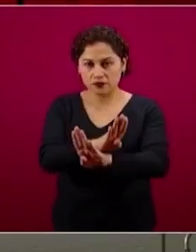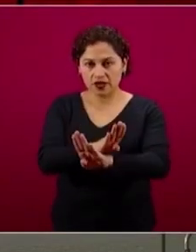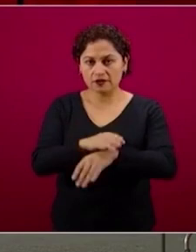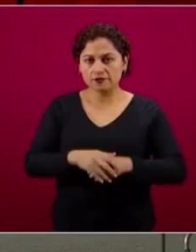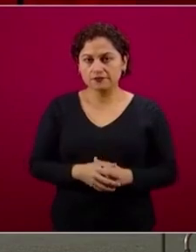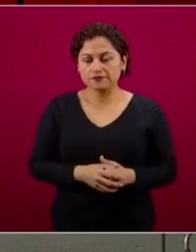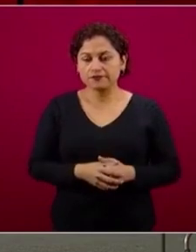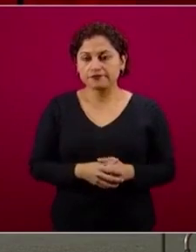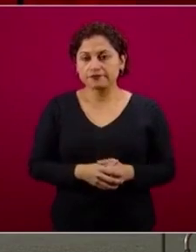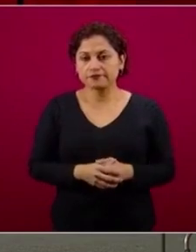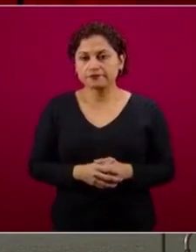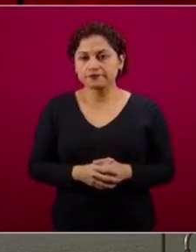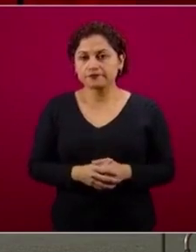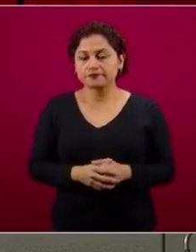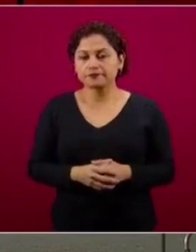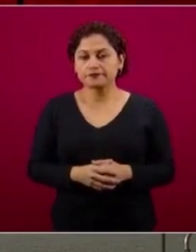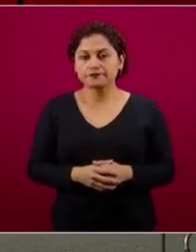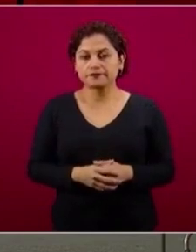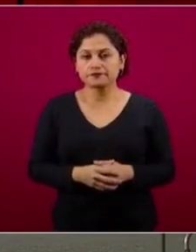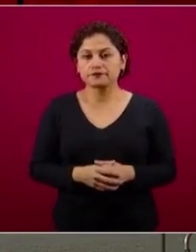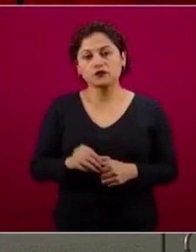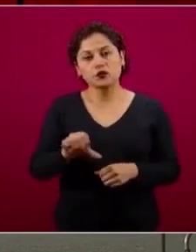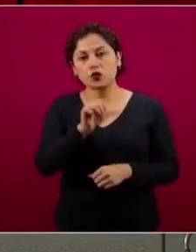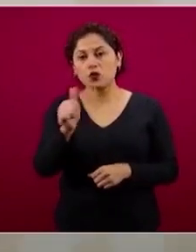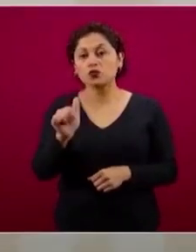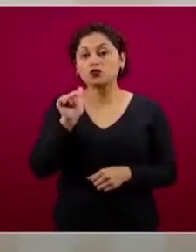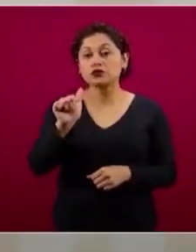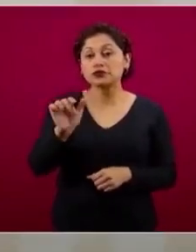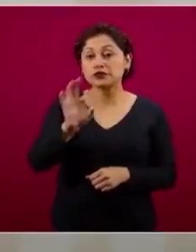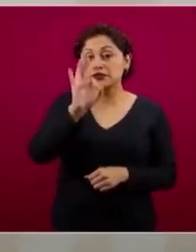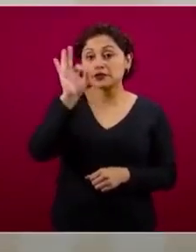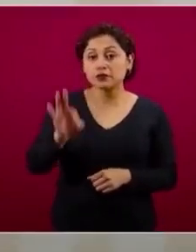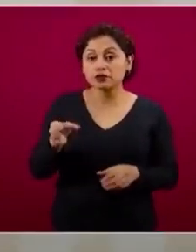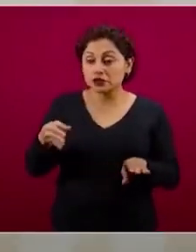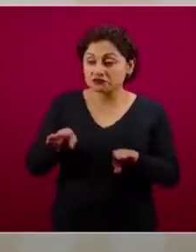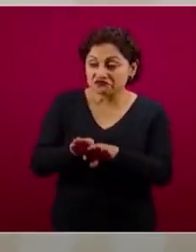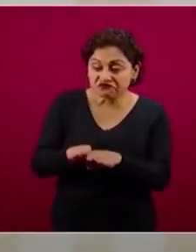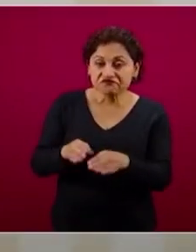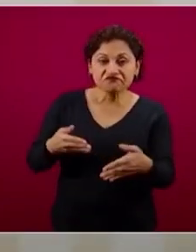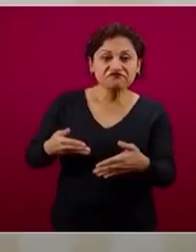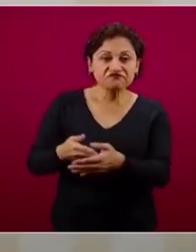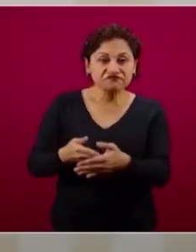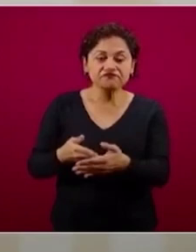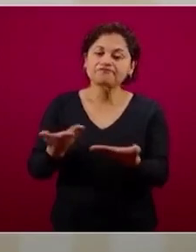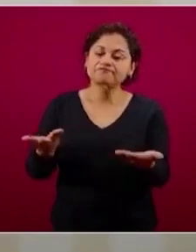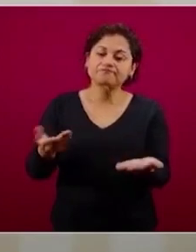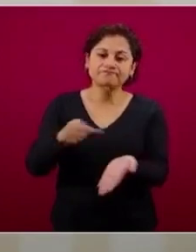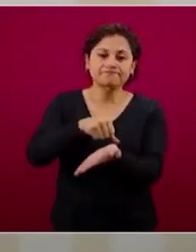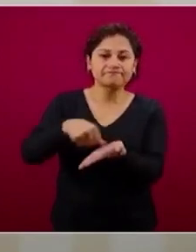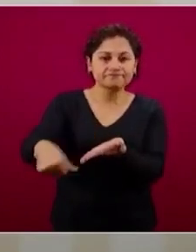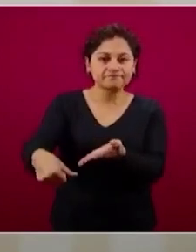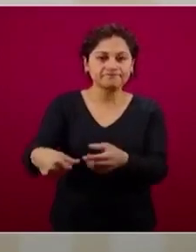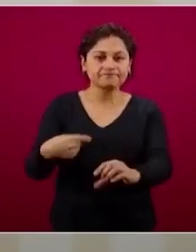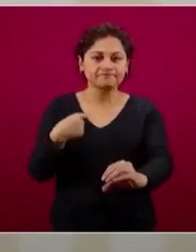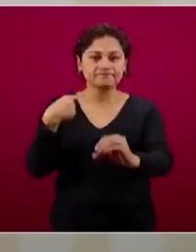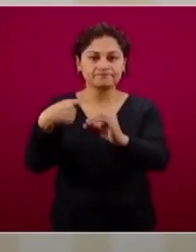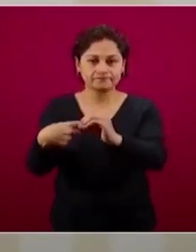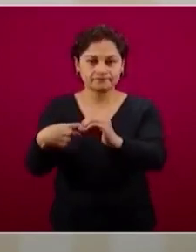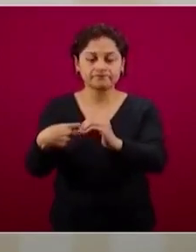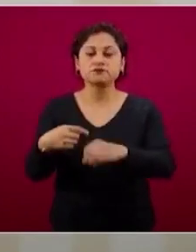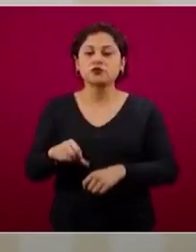pueden manejar. 17% la cuenta estaba bloqueada, 13% se reporta que son cuentas